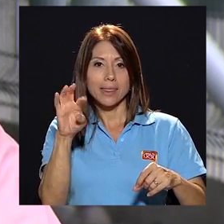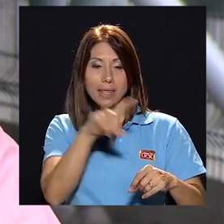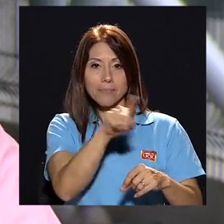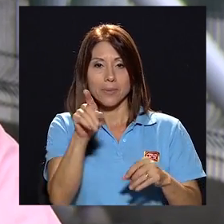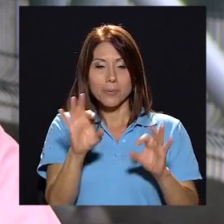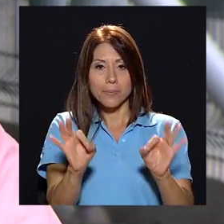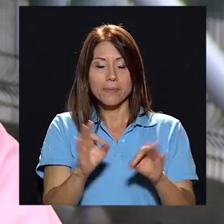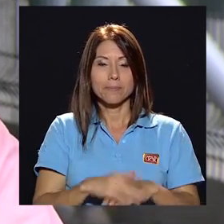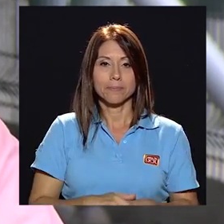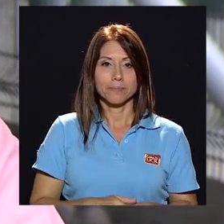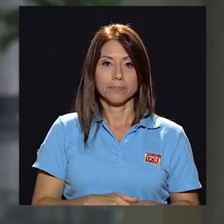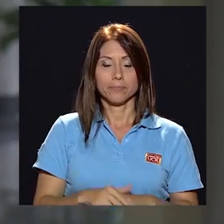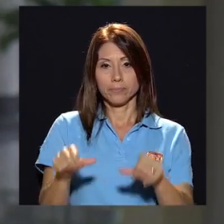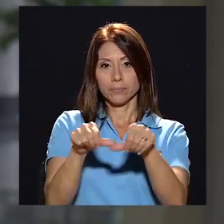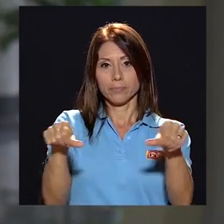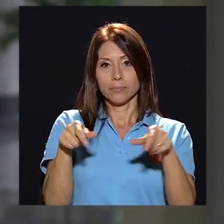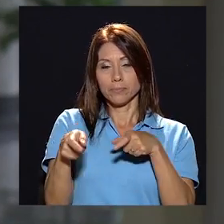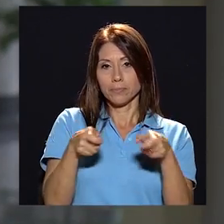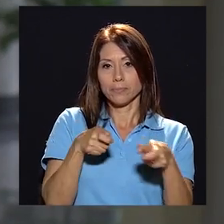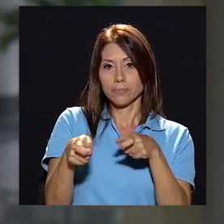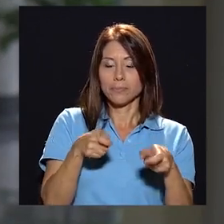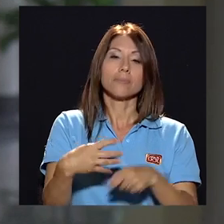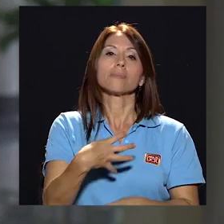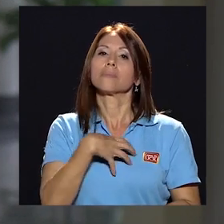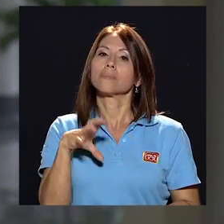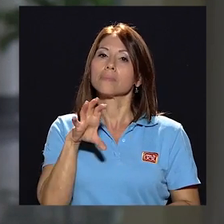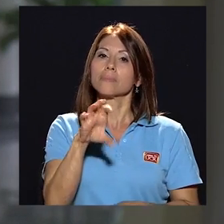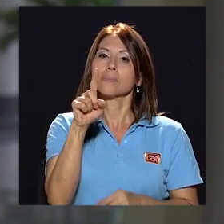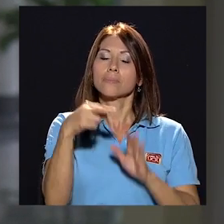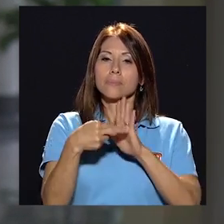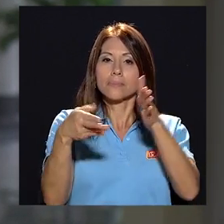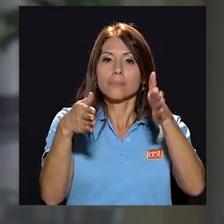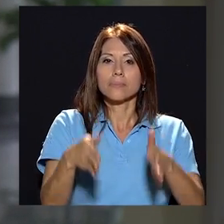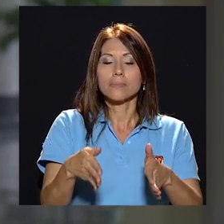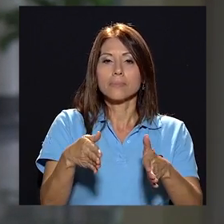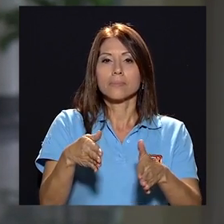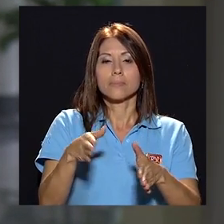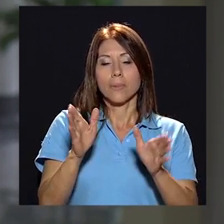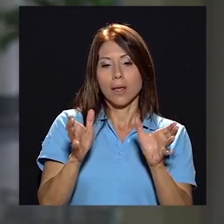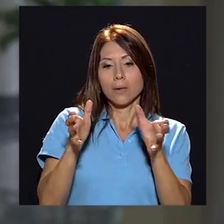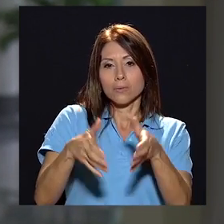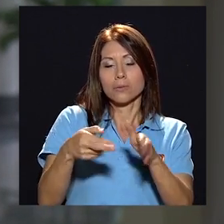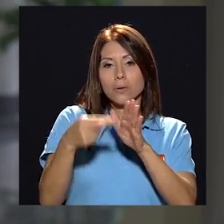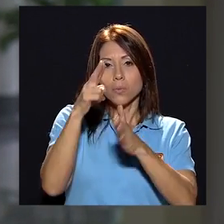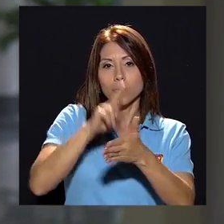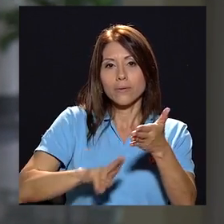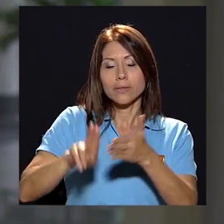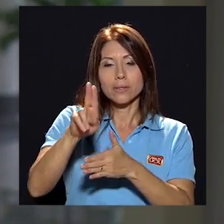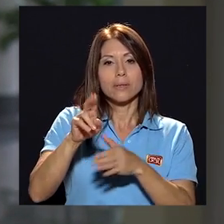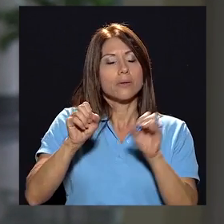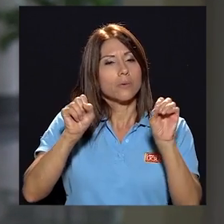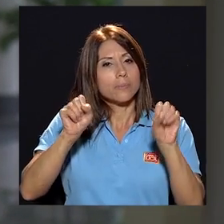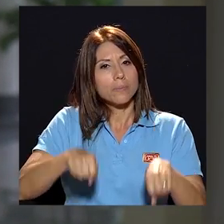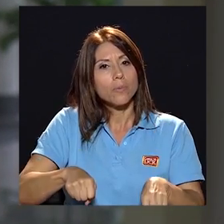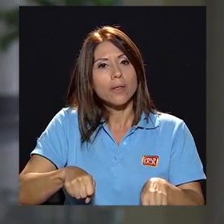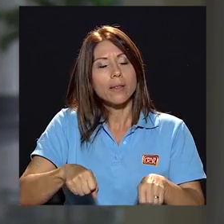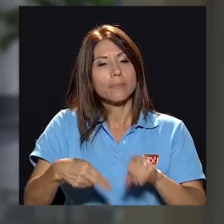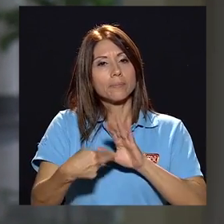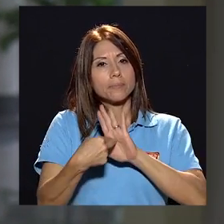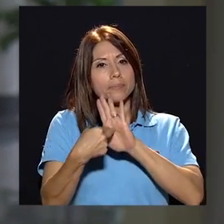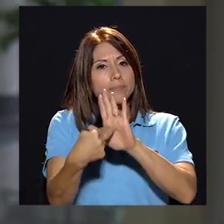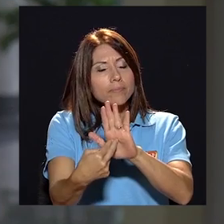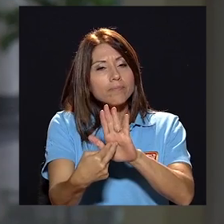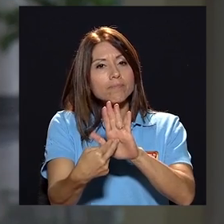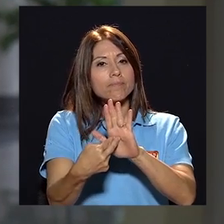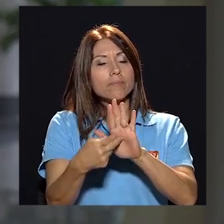que pasen bien el sector administrativo merece un representante del consejo universitario que pueda